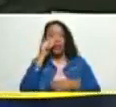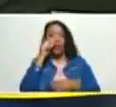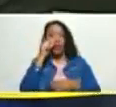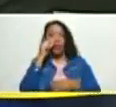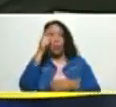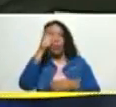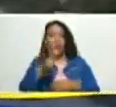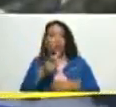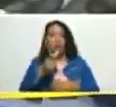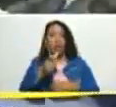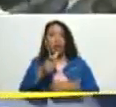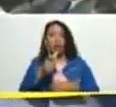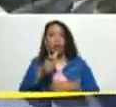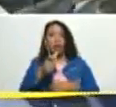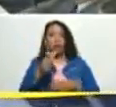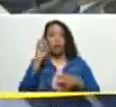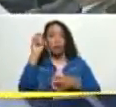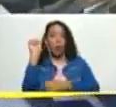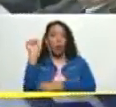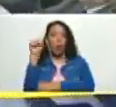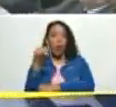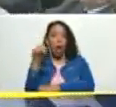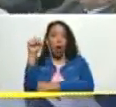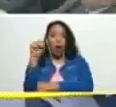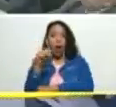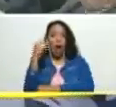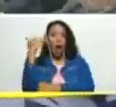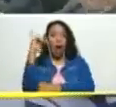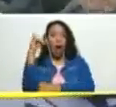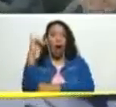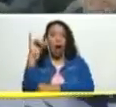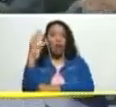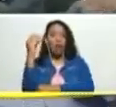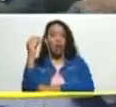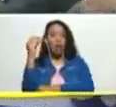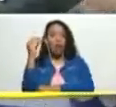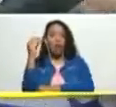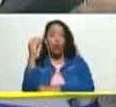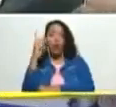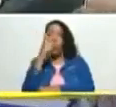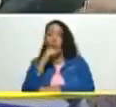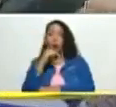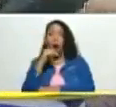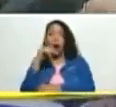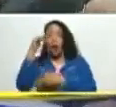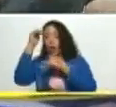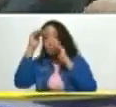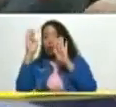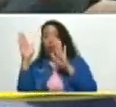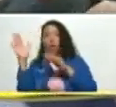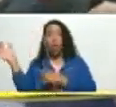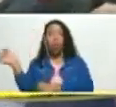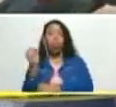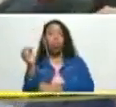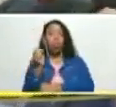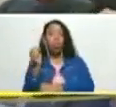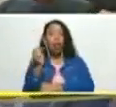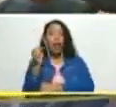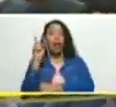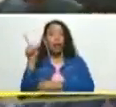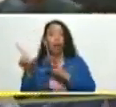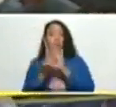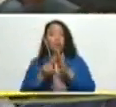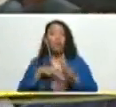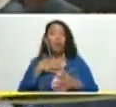con trastorno al espectro autista muchas veces se encuentran presidentes muy desguarnecidos muy desatendidos y en este caso una ley podría